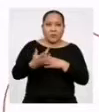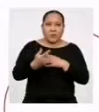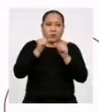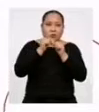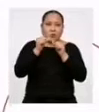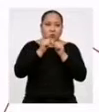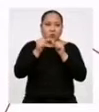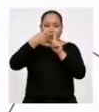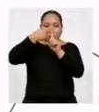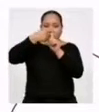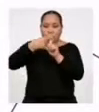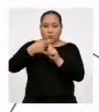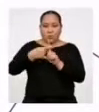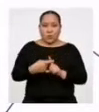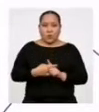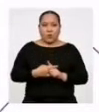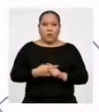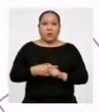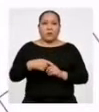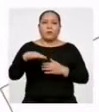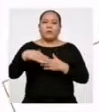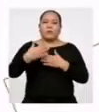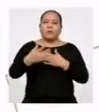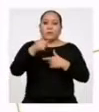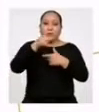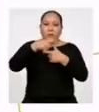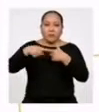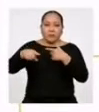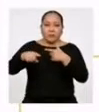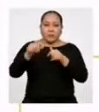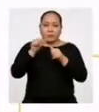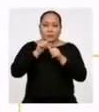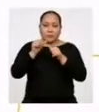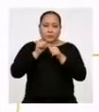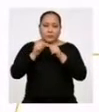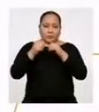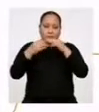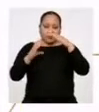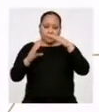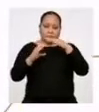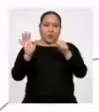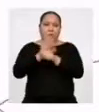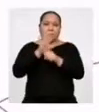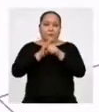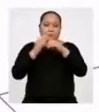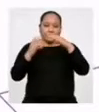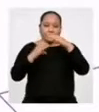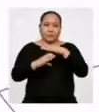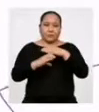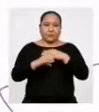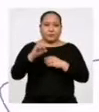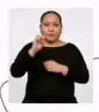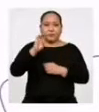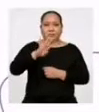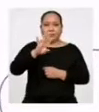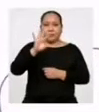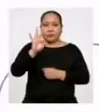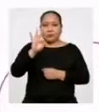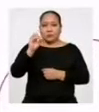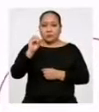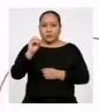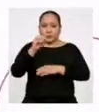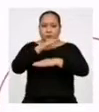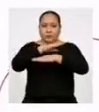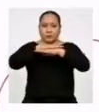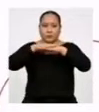valores sumarlos Para luego dividir entre el número total de valores Lo que me da 490